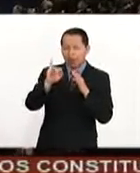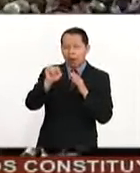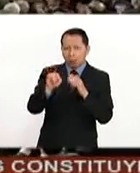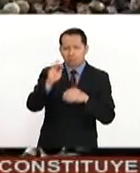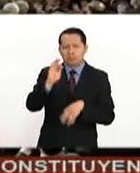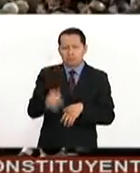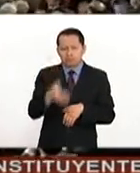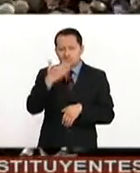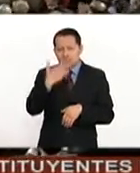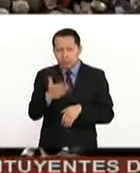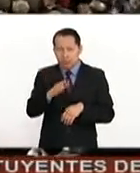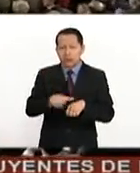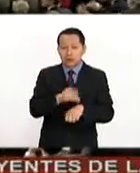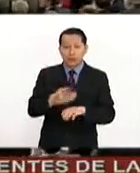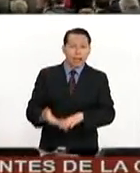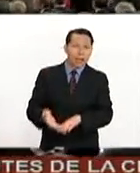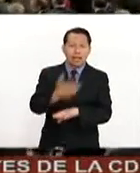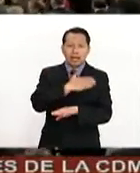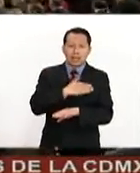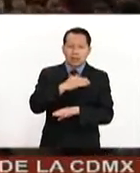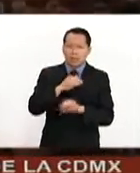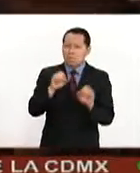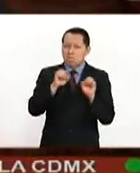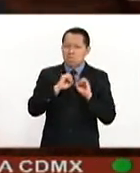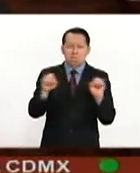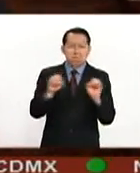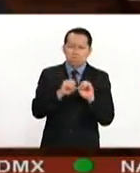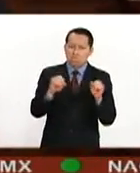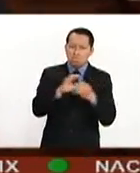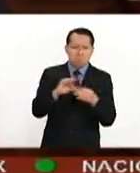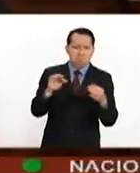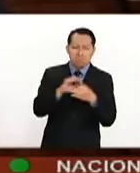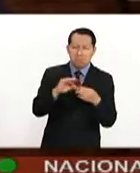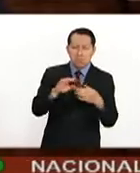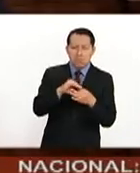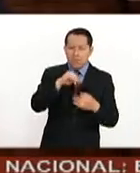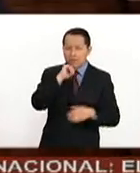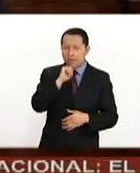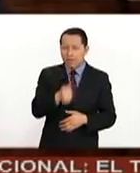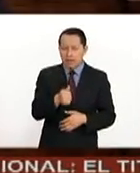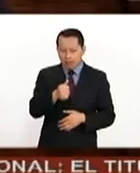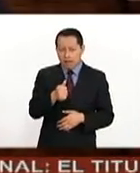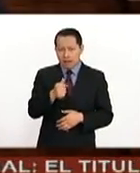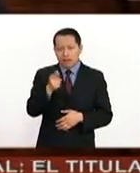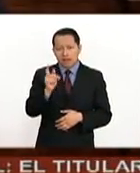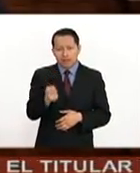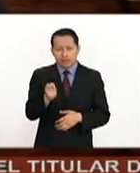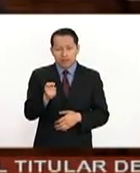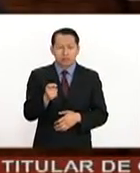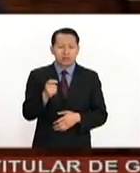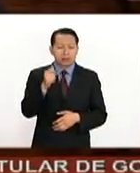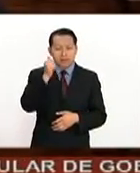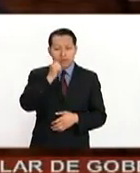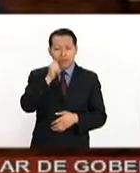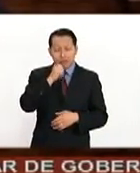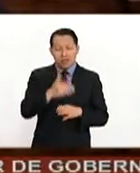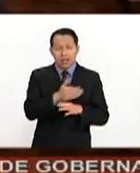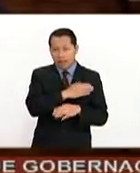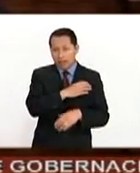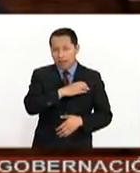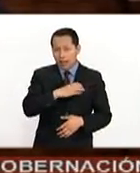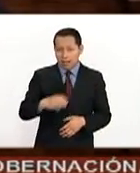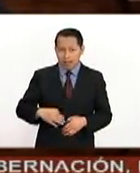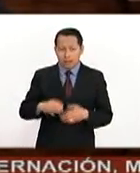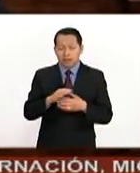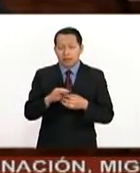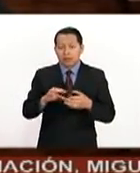Omar, que no se había escuchado durante la campaña presidencial, en realidad lo que se escuchó en la campaña presidencial